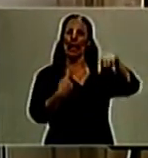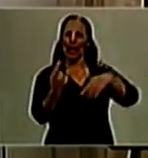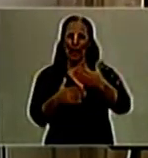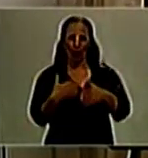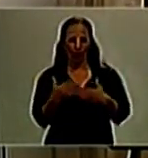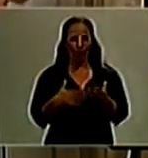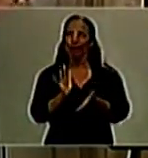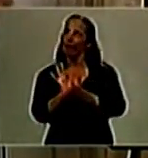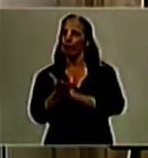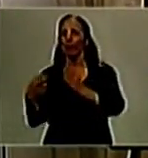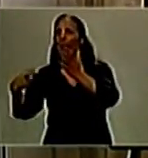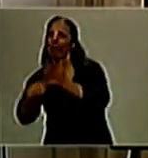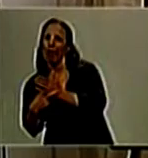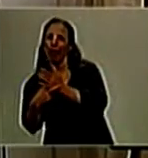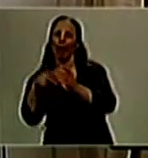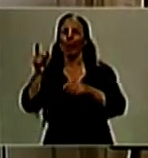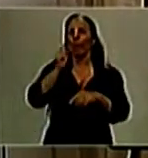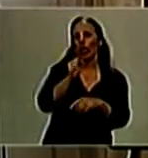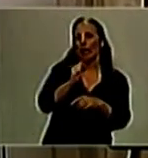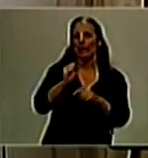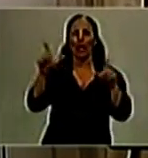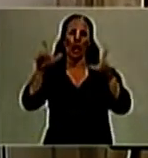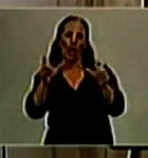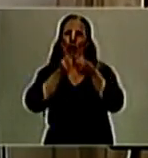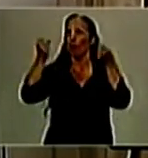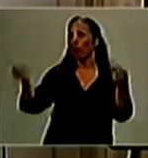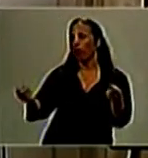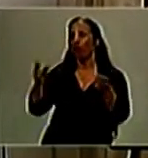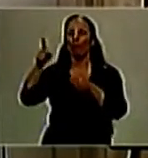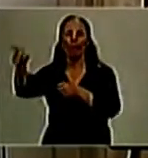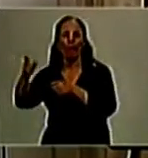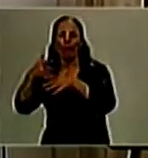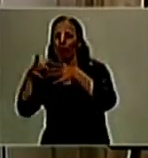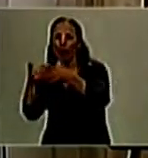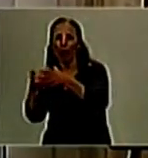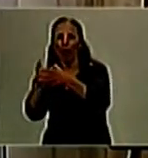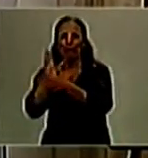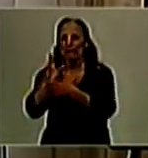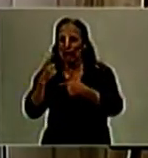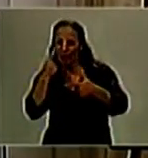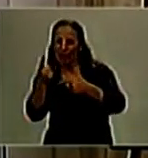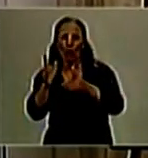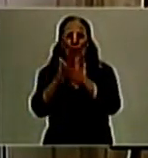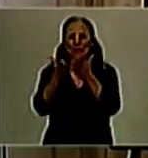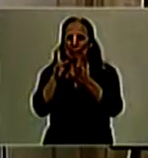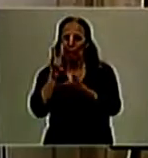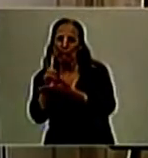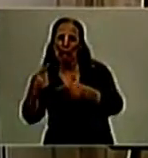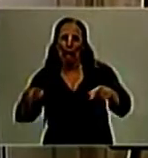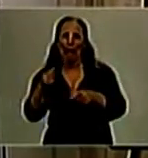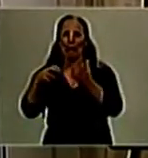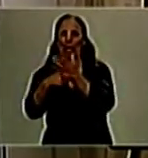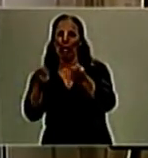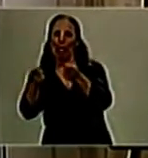jueces, periodistas, medios de comunicación, servicios de inteligencia que intervienen en expedientes judiciales o que manejan